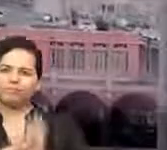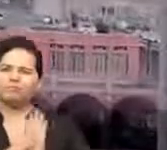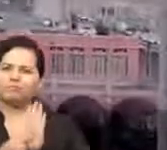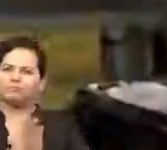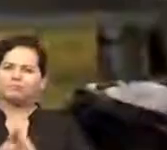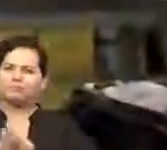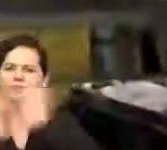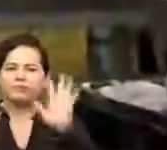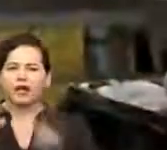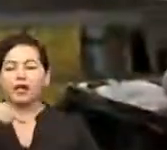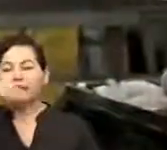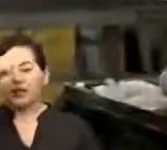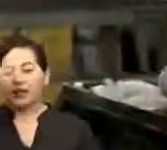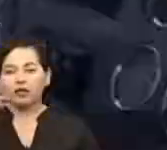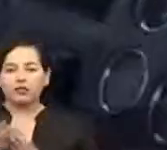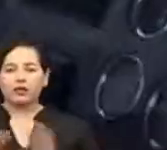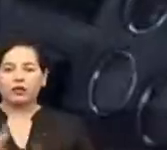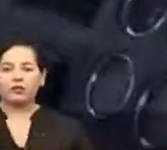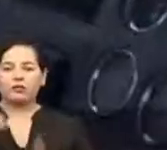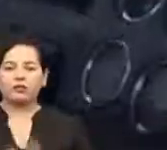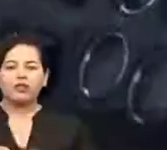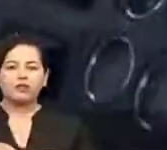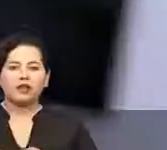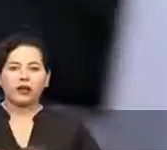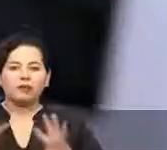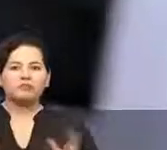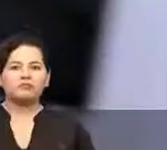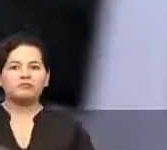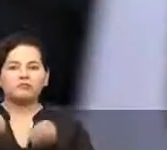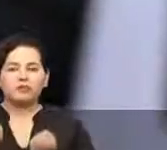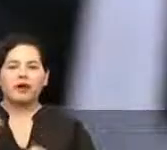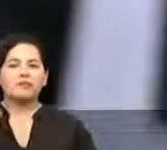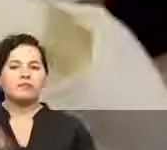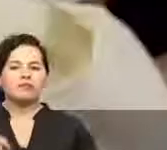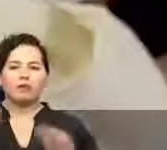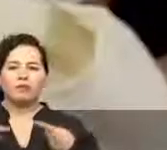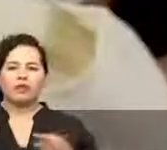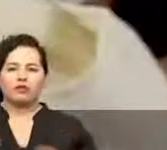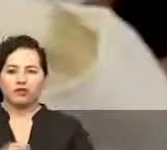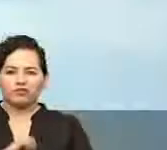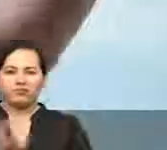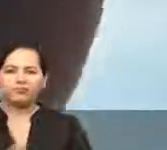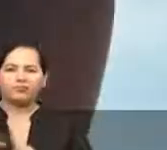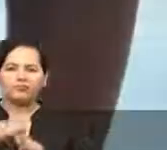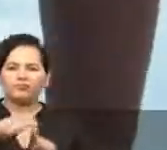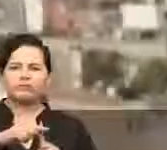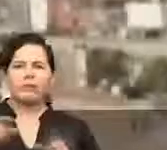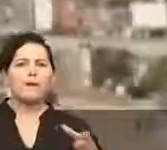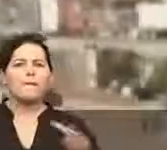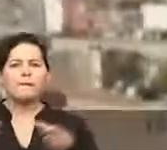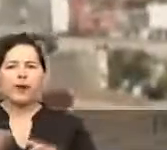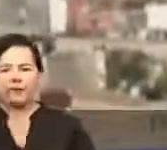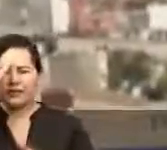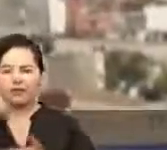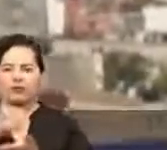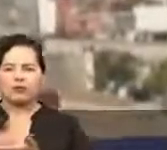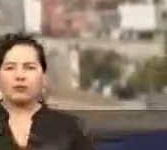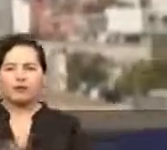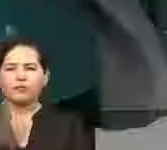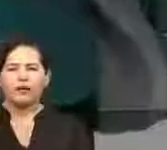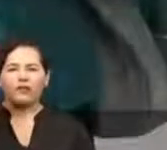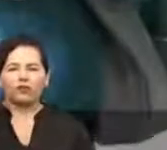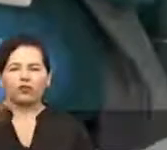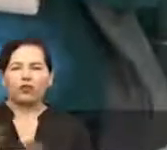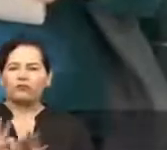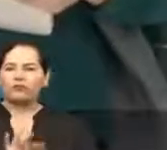Y Nayarit recuperó más de cuatro mil empleos durante la pandemia, siendo uno de los estados con menos casos. Piensa sur. Cambiemos hacia